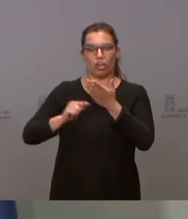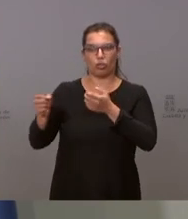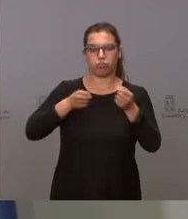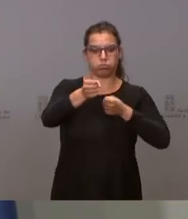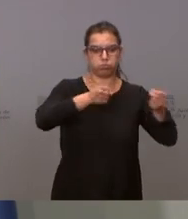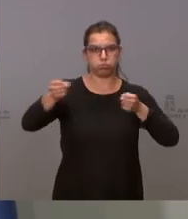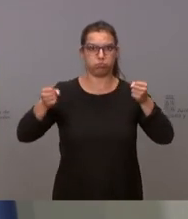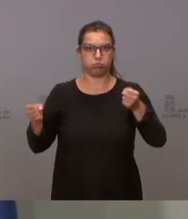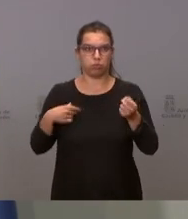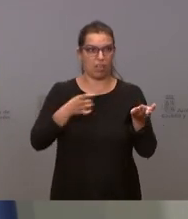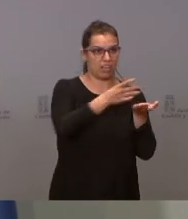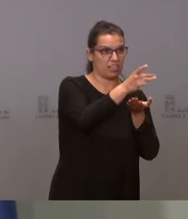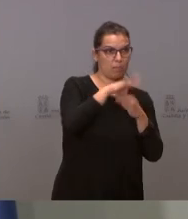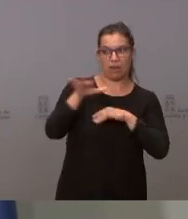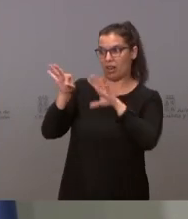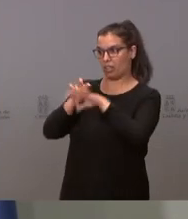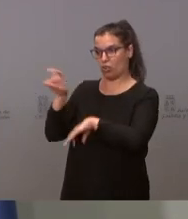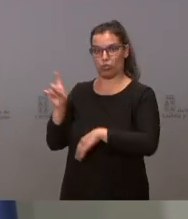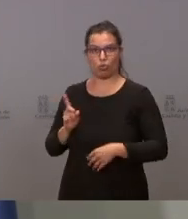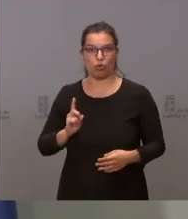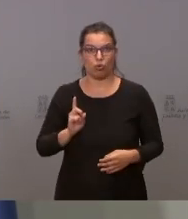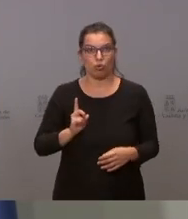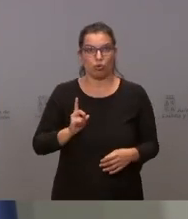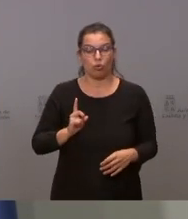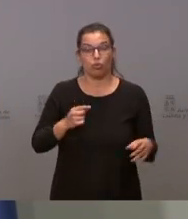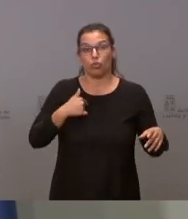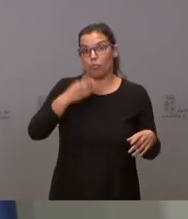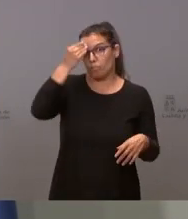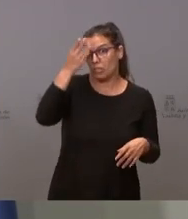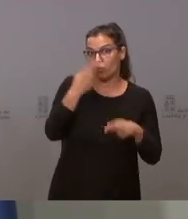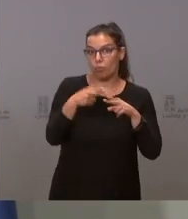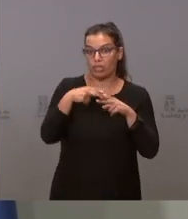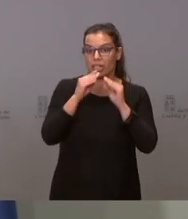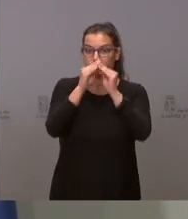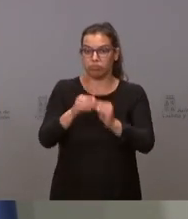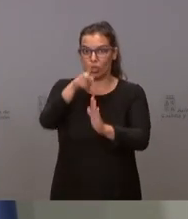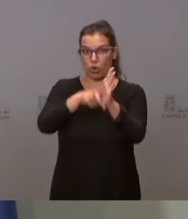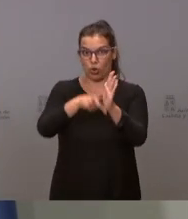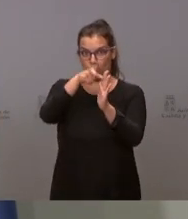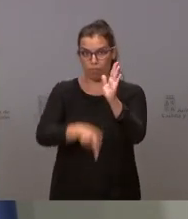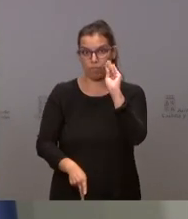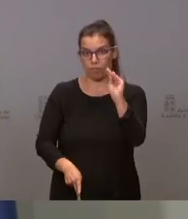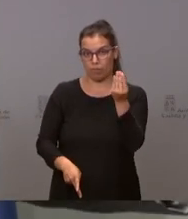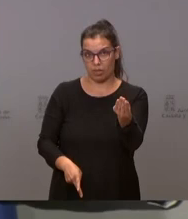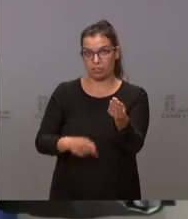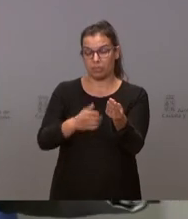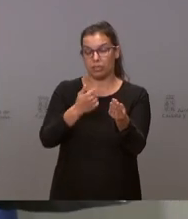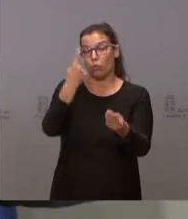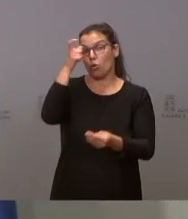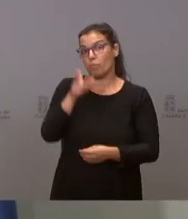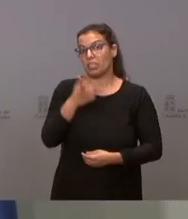para meter a otros. Yo entiendo que la política es poner normas. Hay gente que entiende que cuando él llega echa a los otros